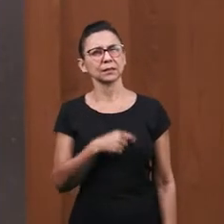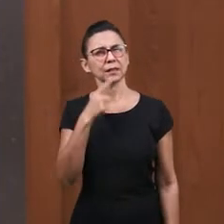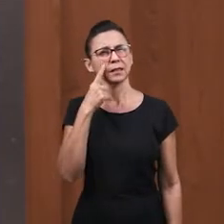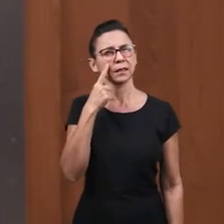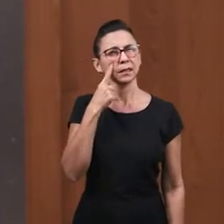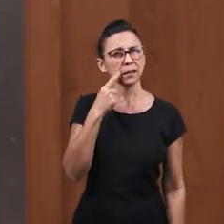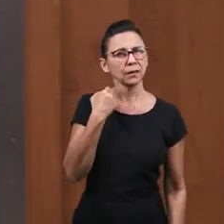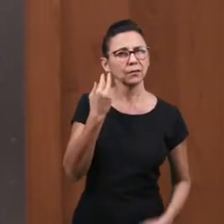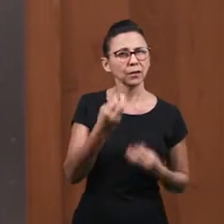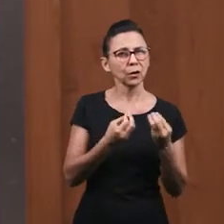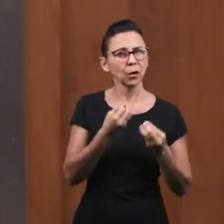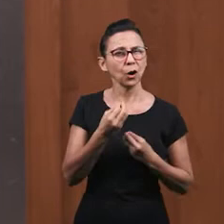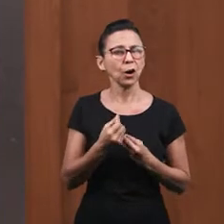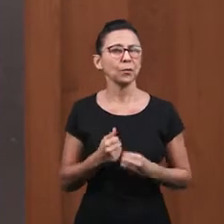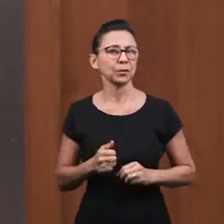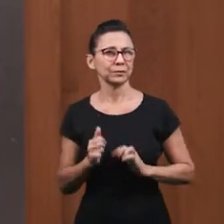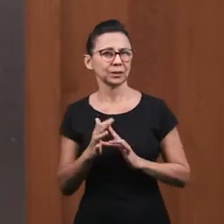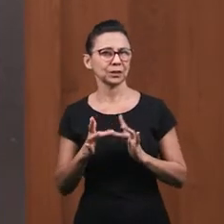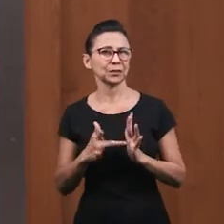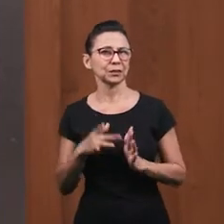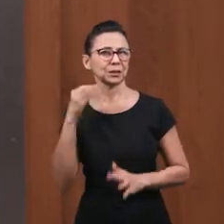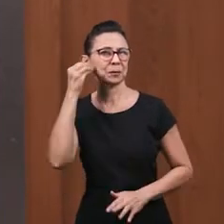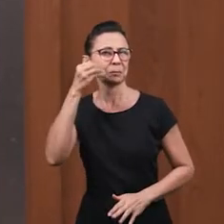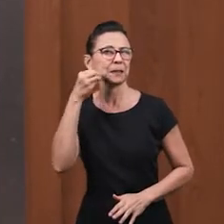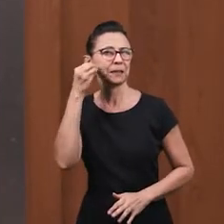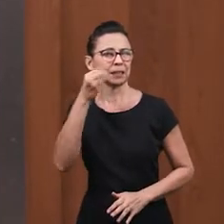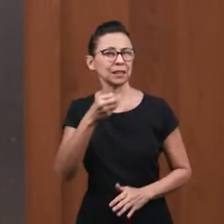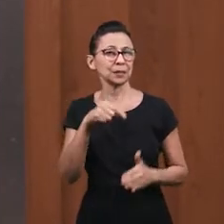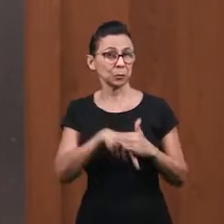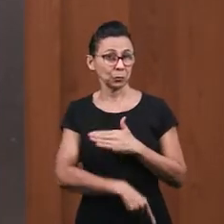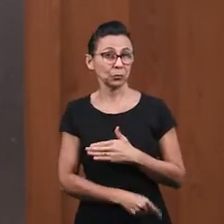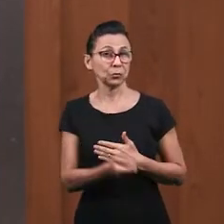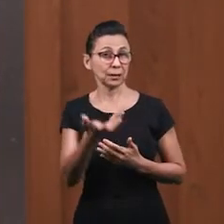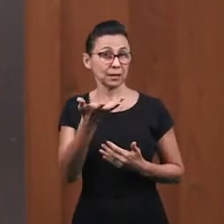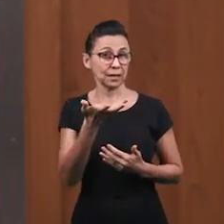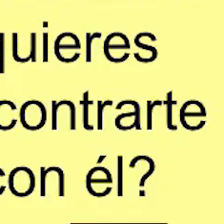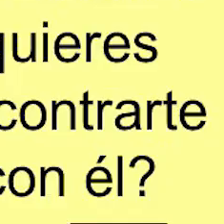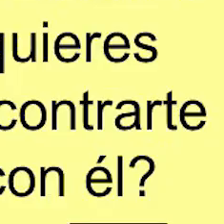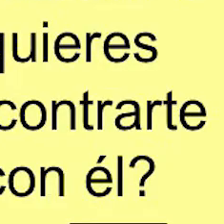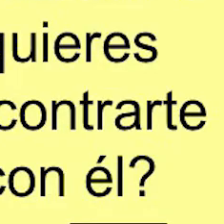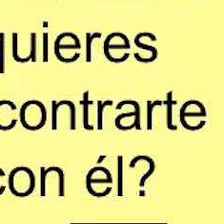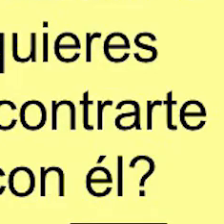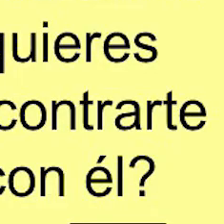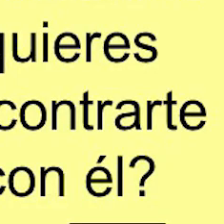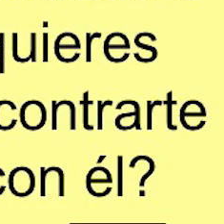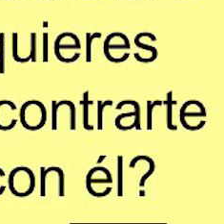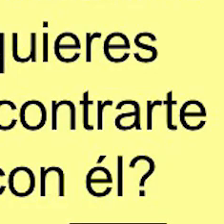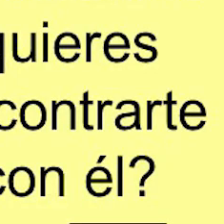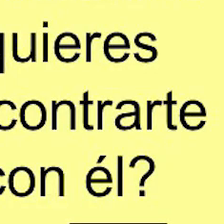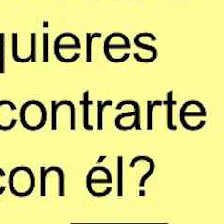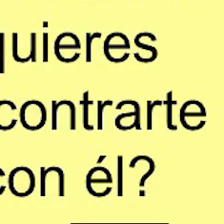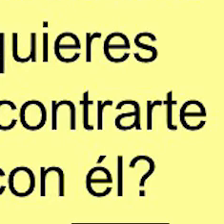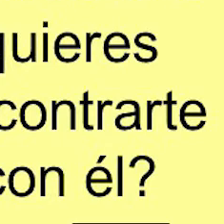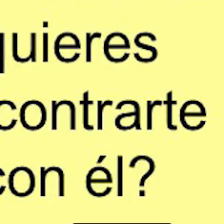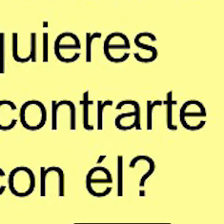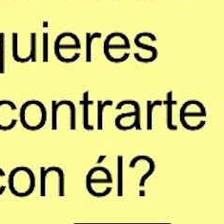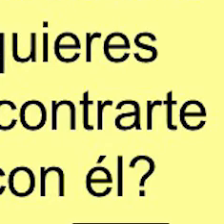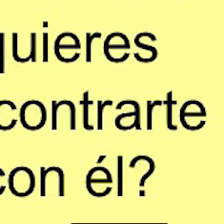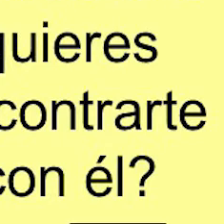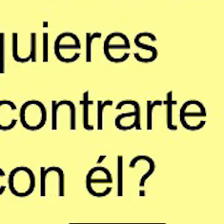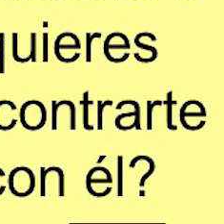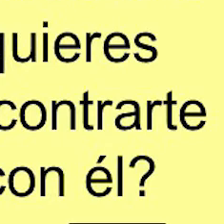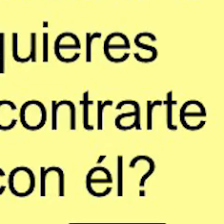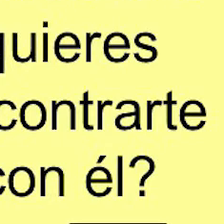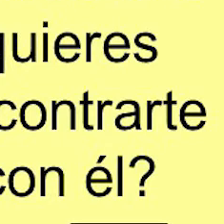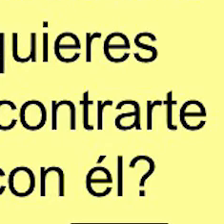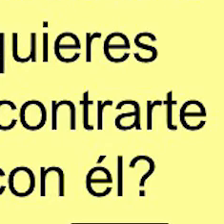Y tú adolescente ¿Quieres ver A Jesús de lejos? ¿O quieres Tener un verdadero